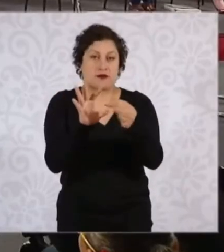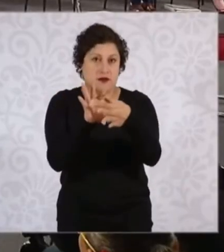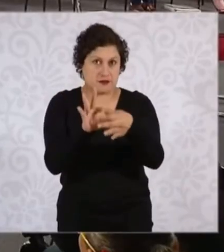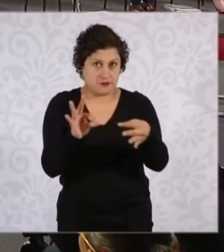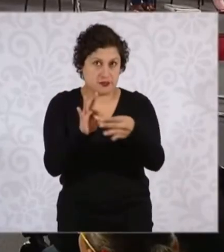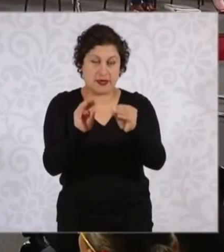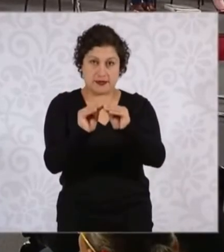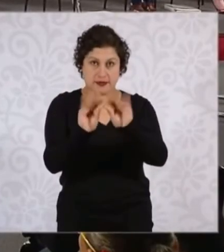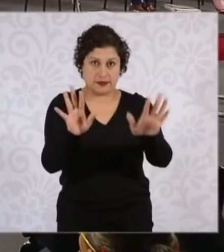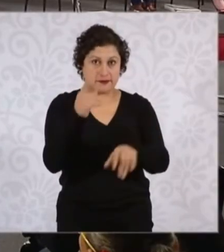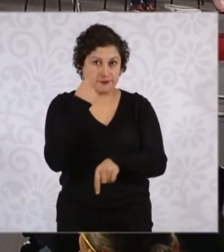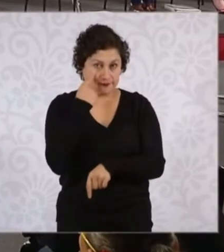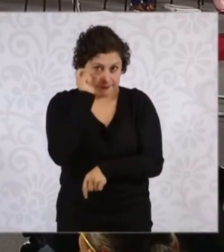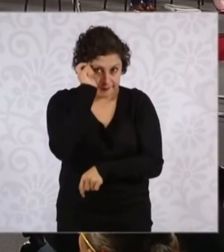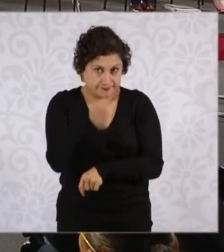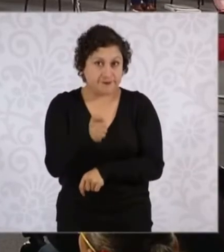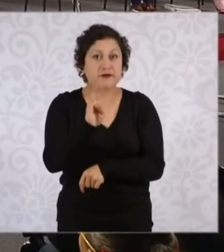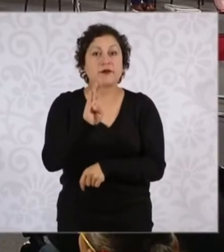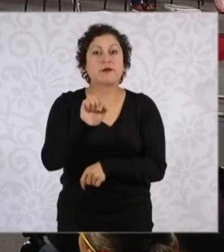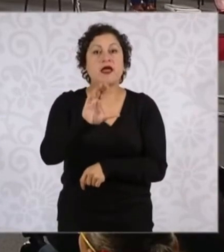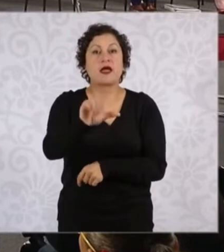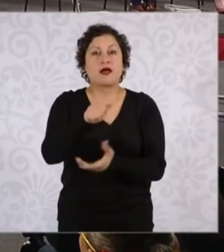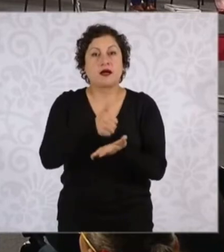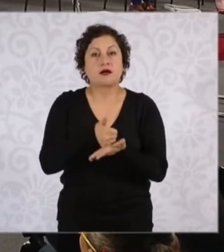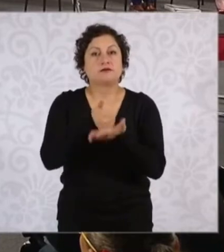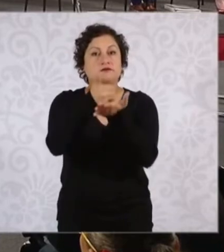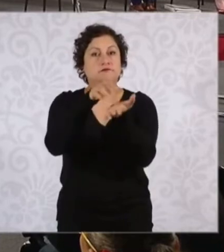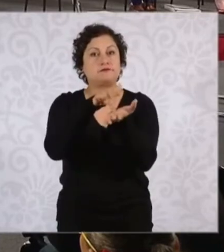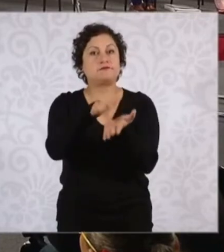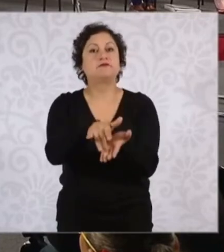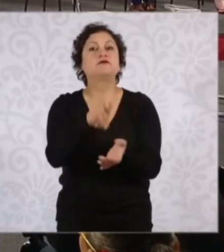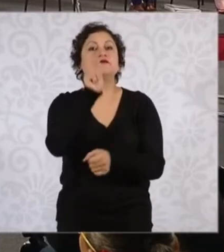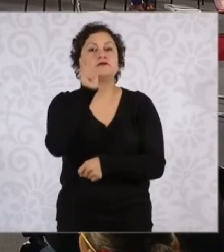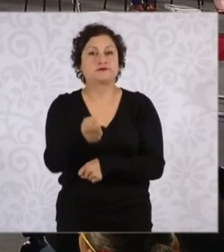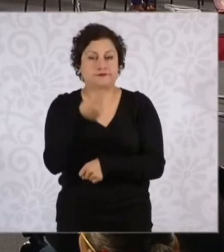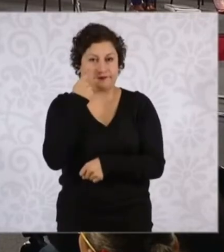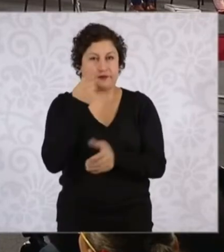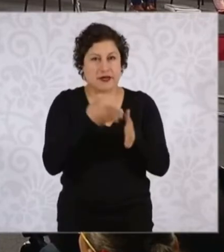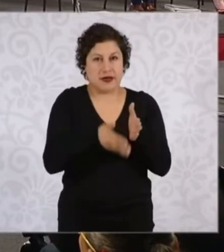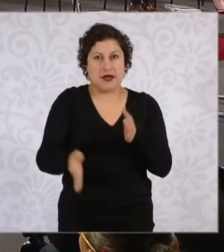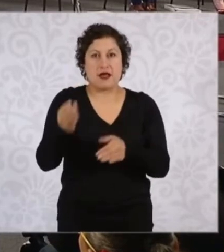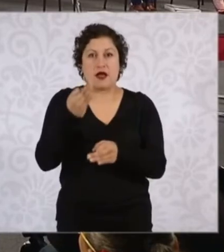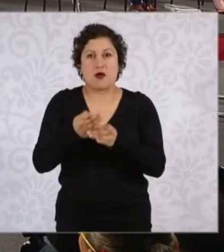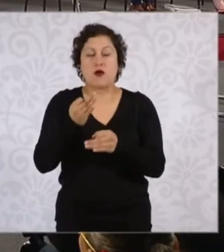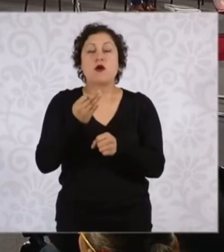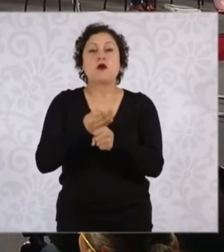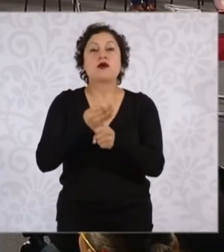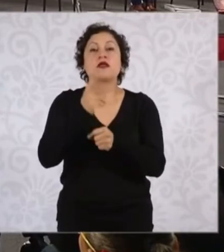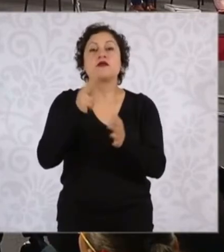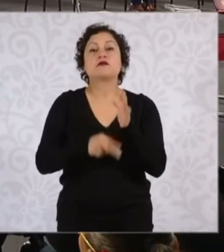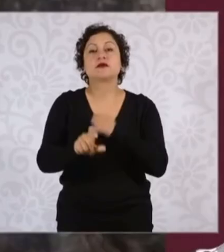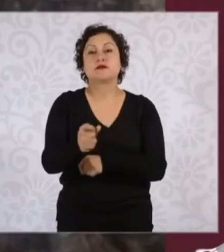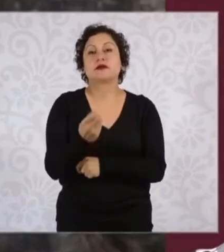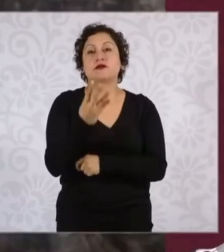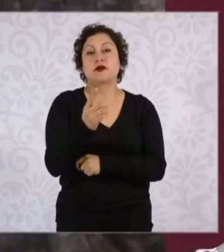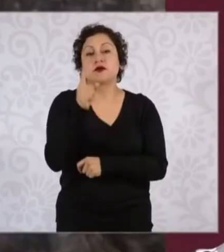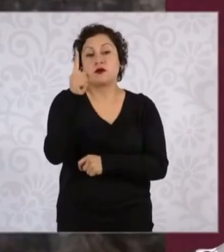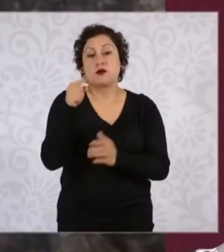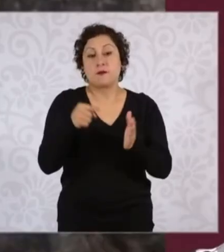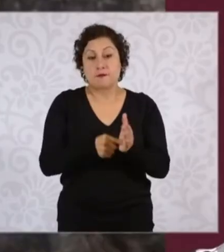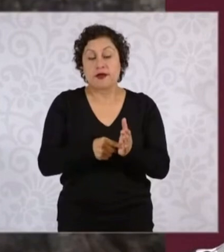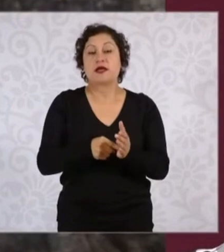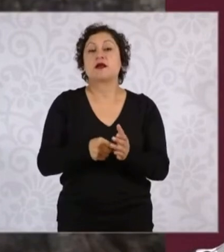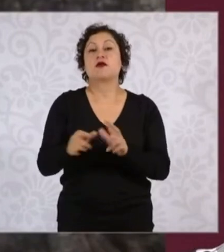funciona esta beca. En este año la beca era de mil 840 pesos por